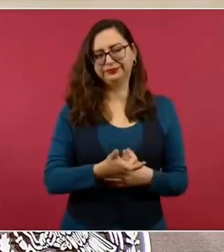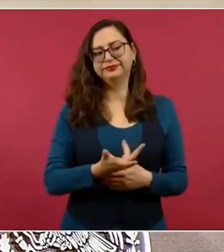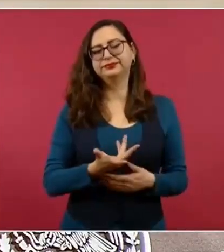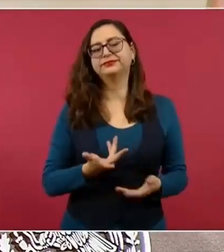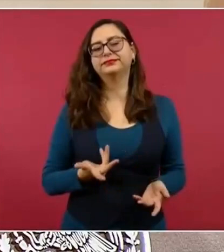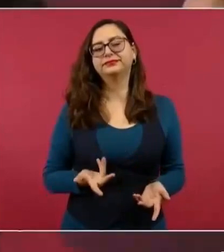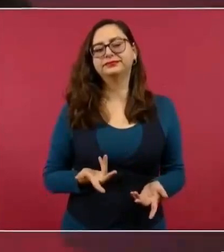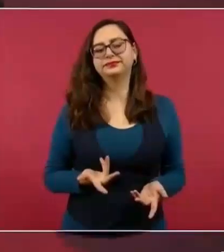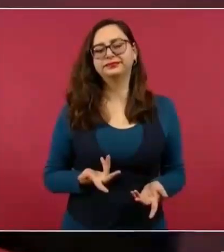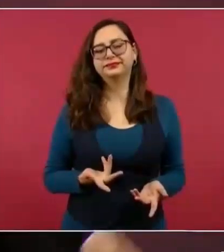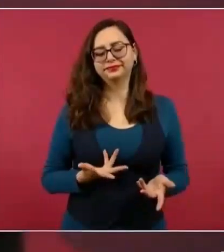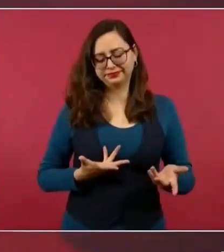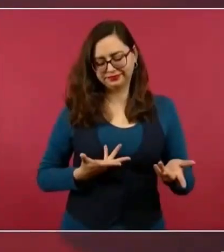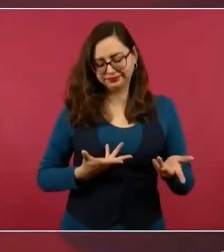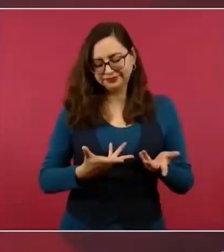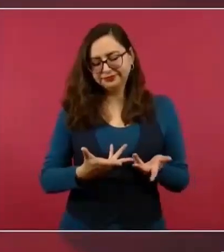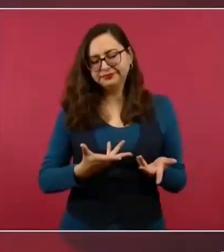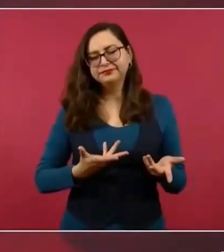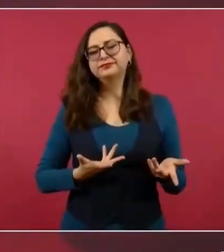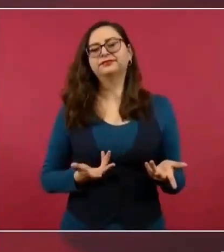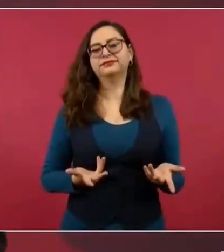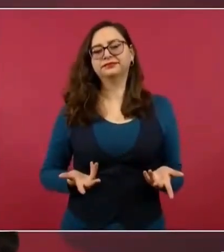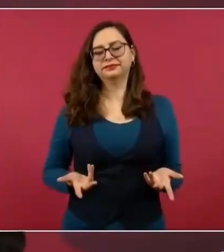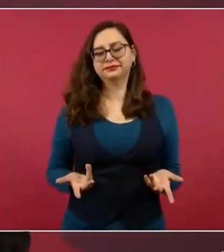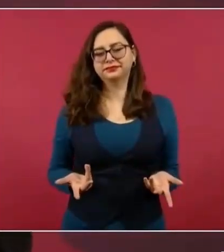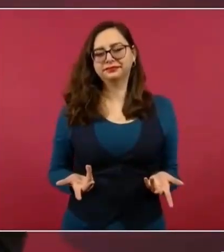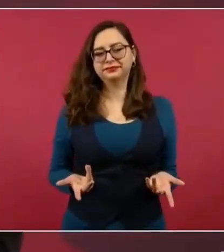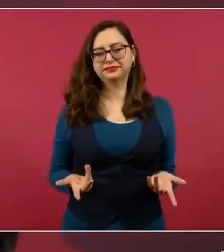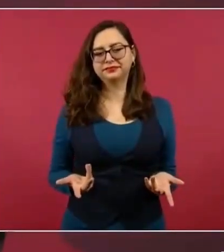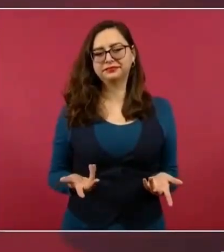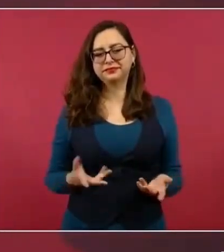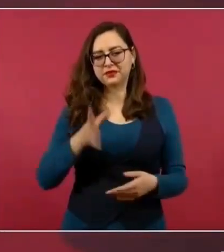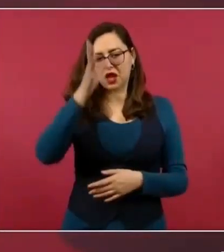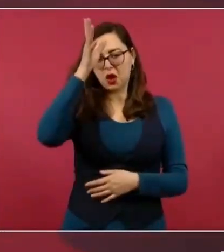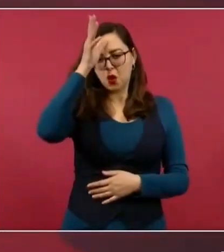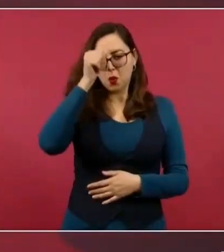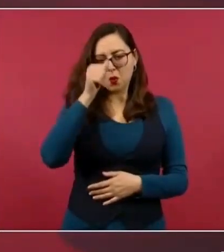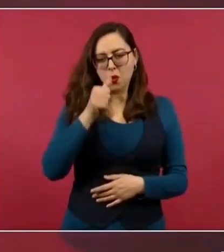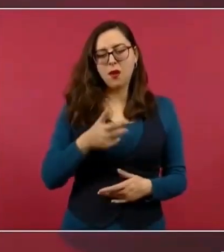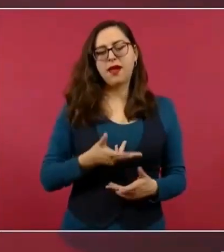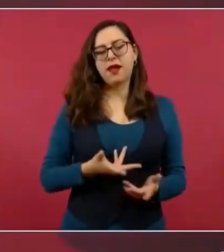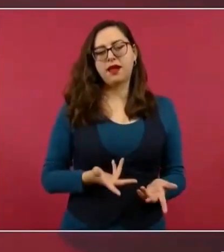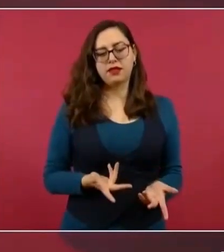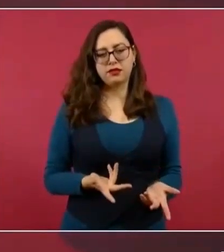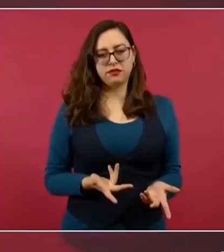Vamos a tener un acto.